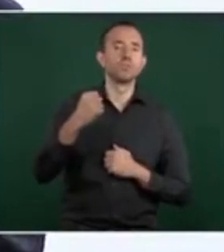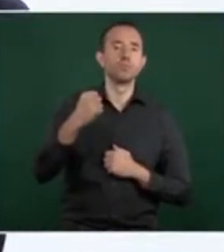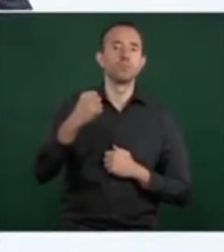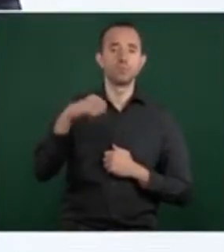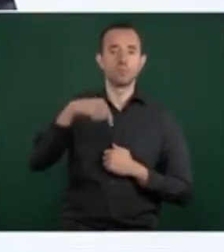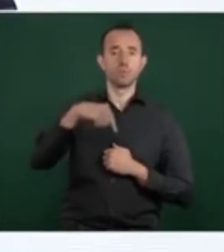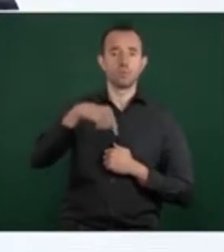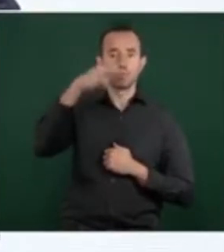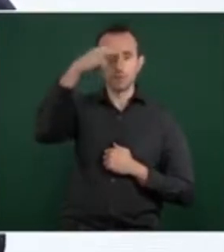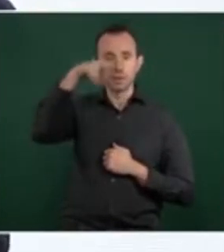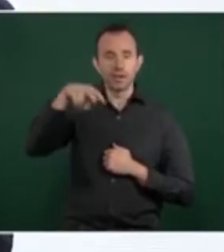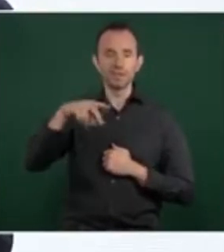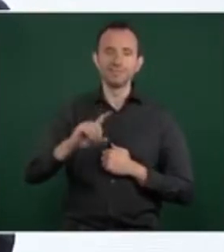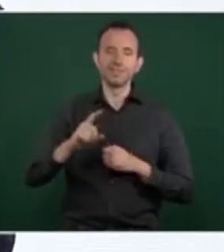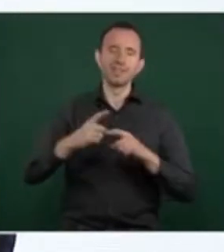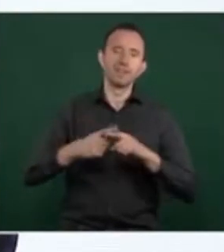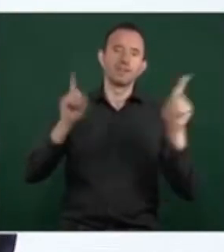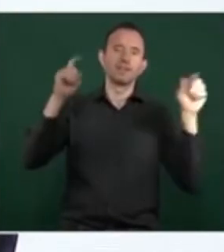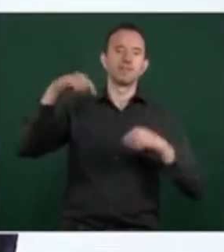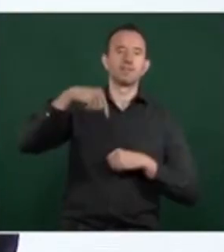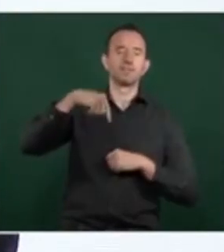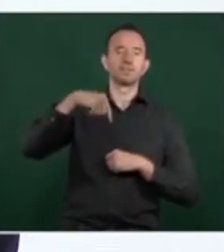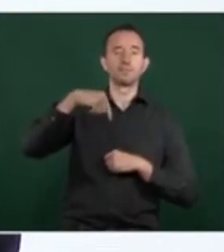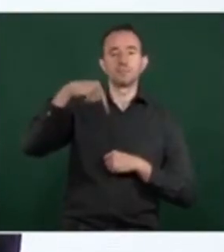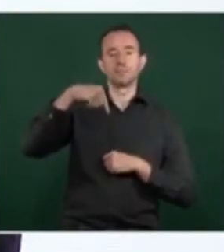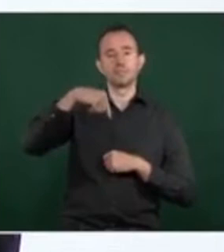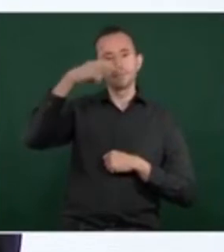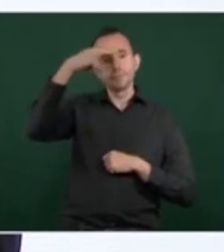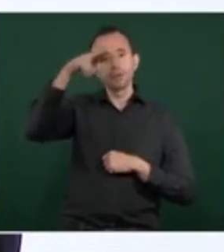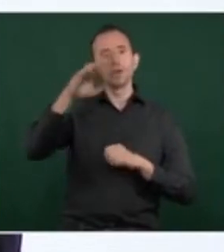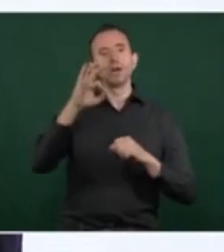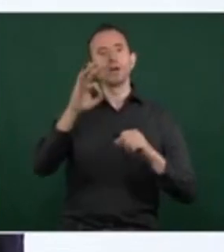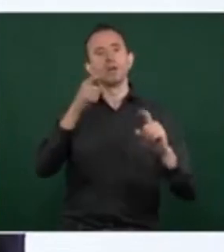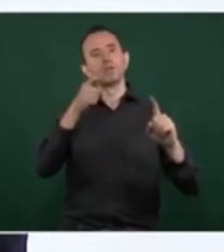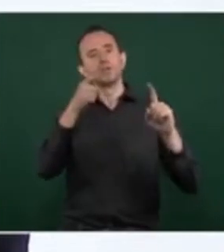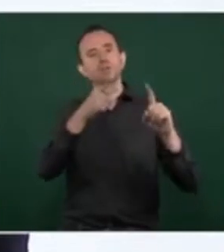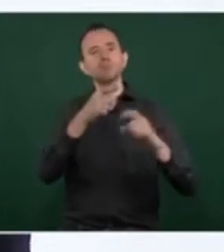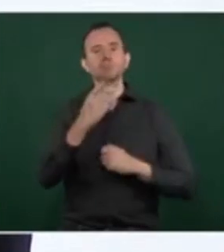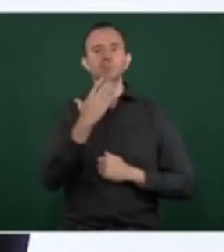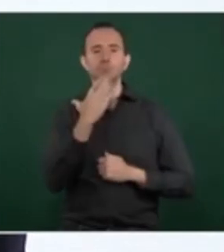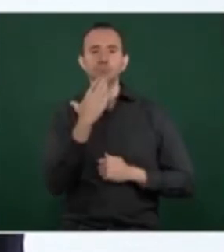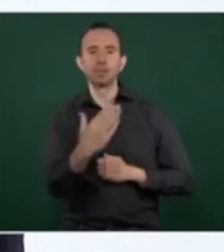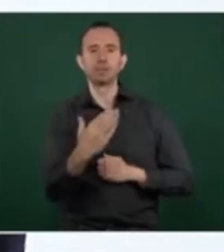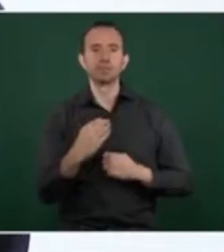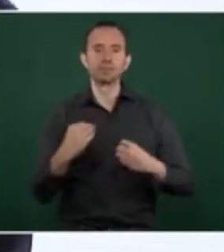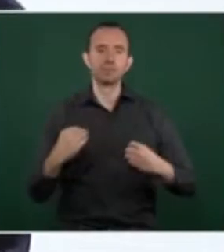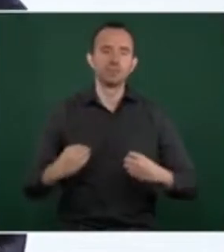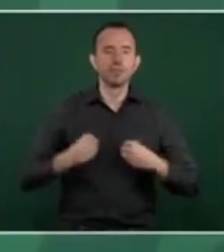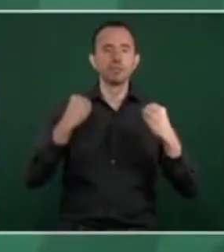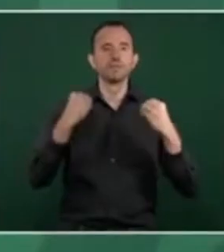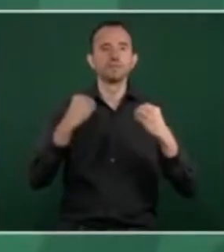Acá es el bienestar material y el bienestar del alma.